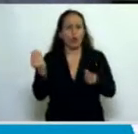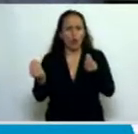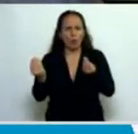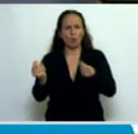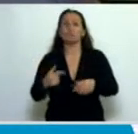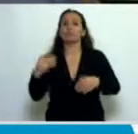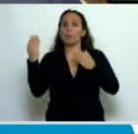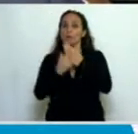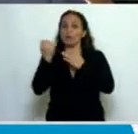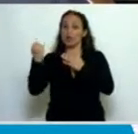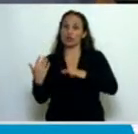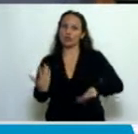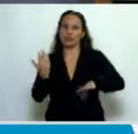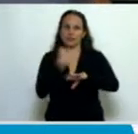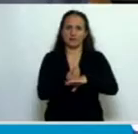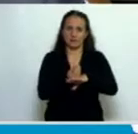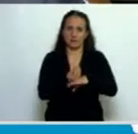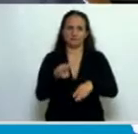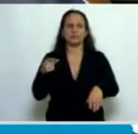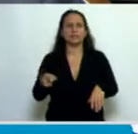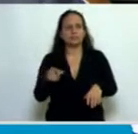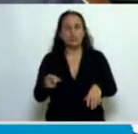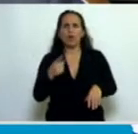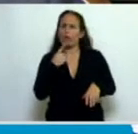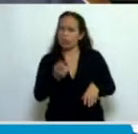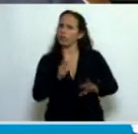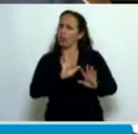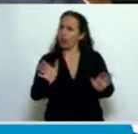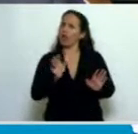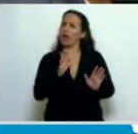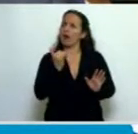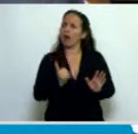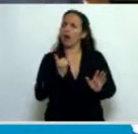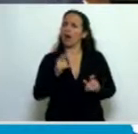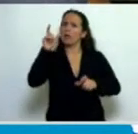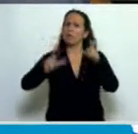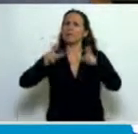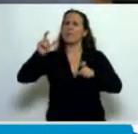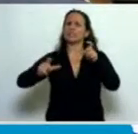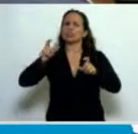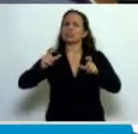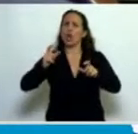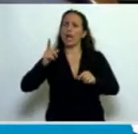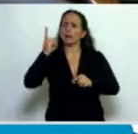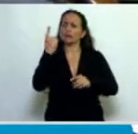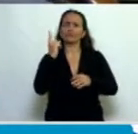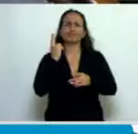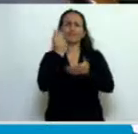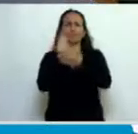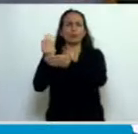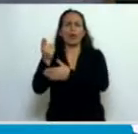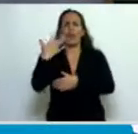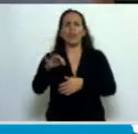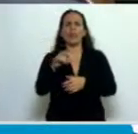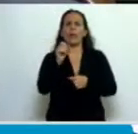vino el Ministro de Economía, dijo que estaba garantizado que se iban a designar personas que debían tener una cierta expertiz.